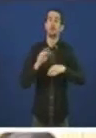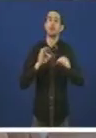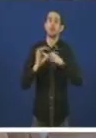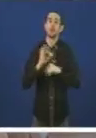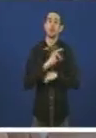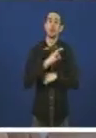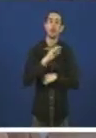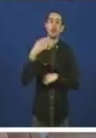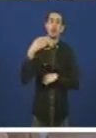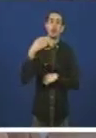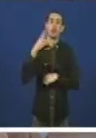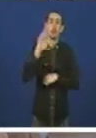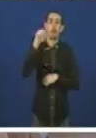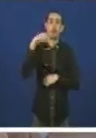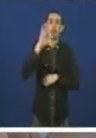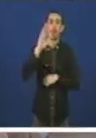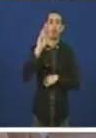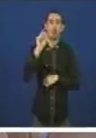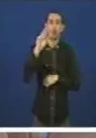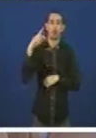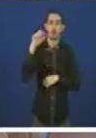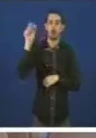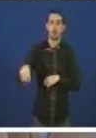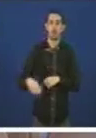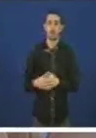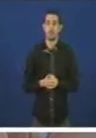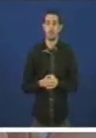Parga Moitas gracias señor presidente